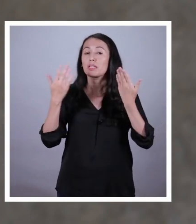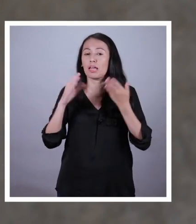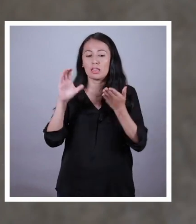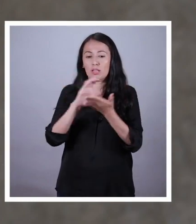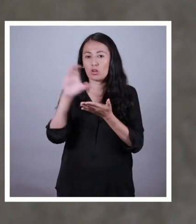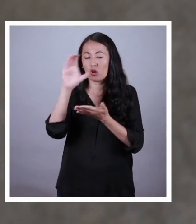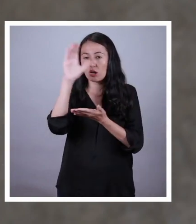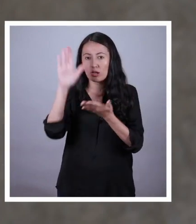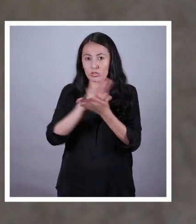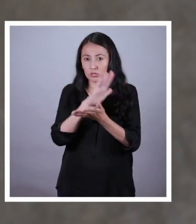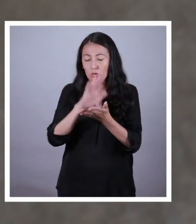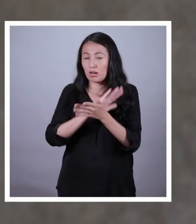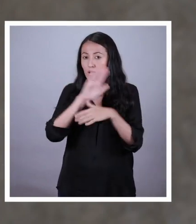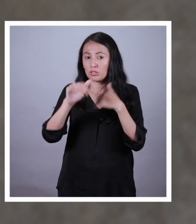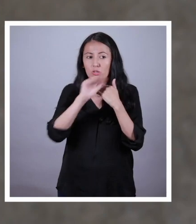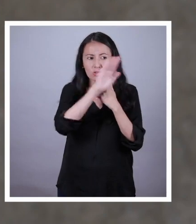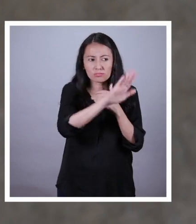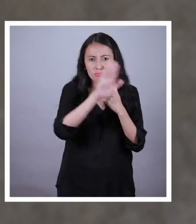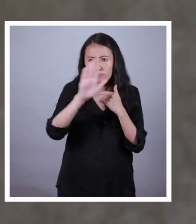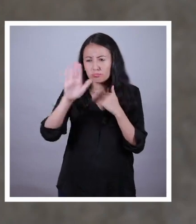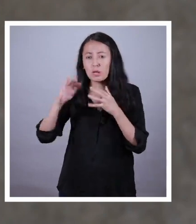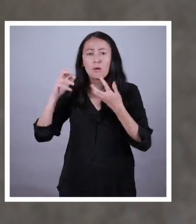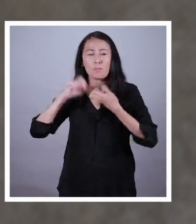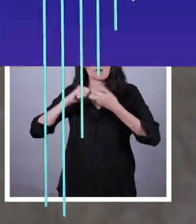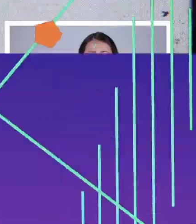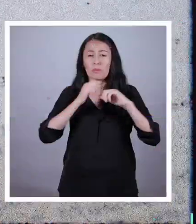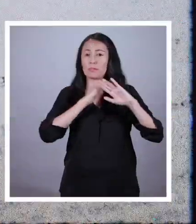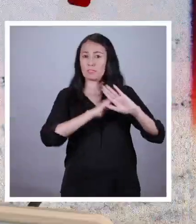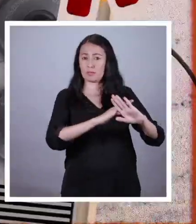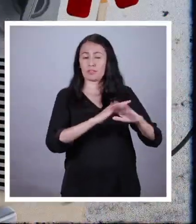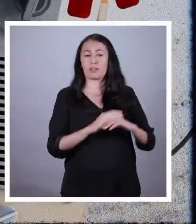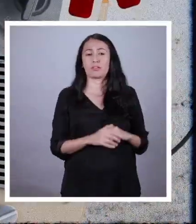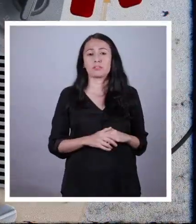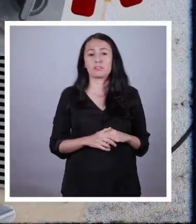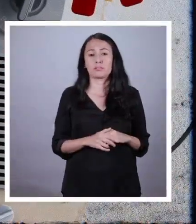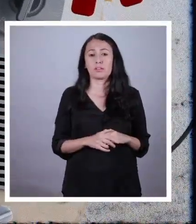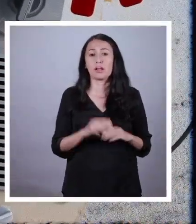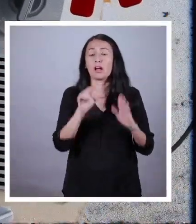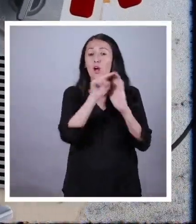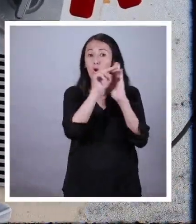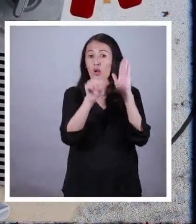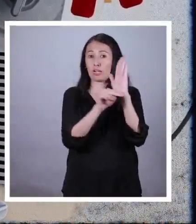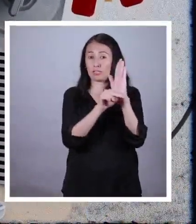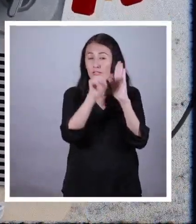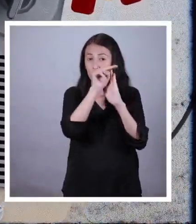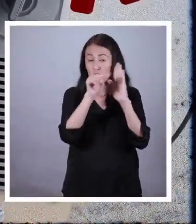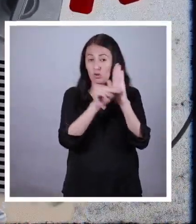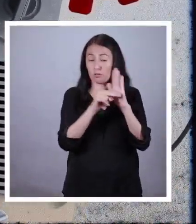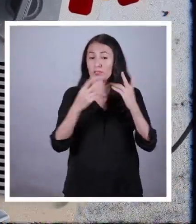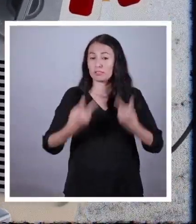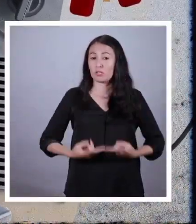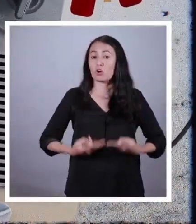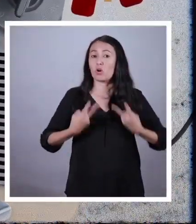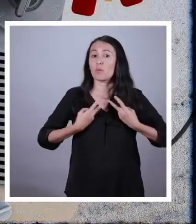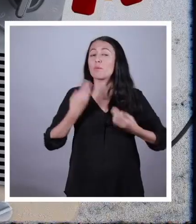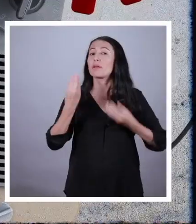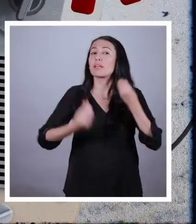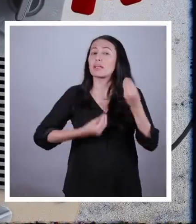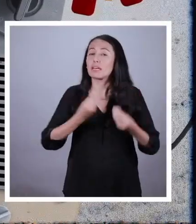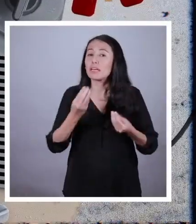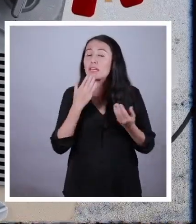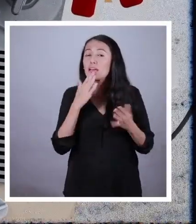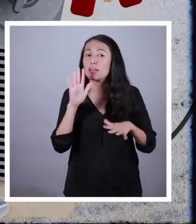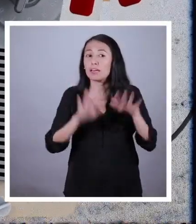derechos y deberes de cada uno Para evitar problemas y conflictos Con las normas de convivencia escolar se pretende que los profesionales